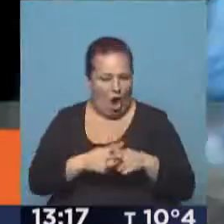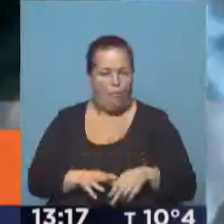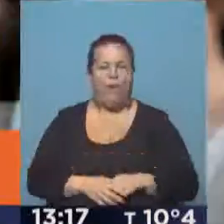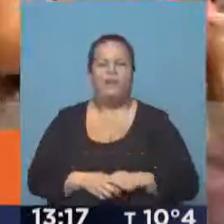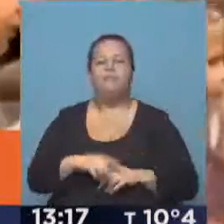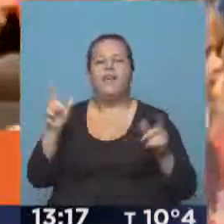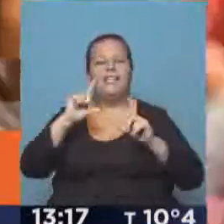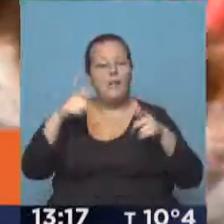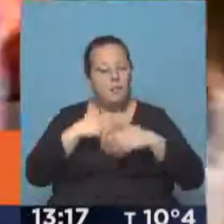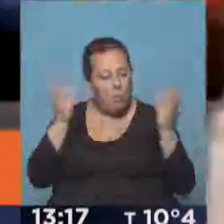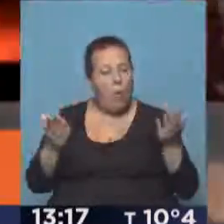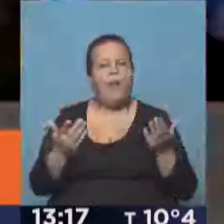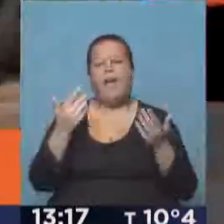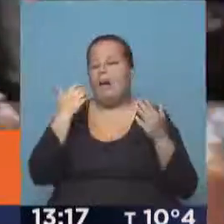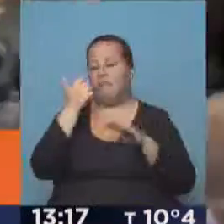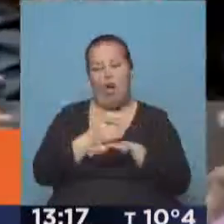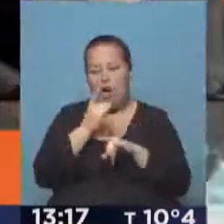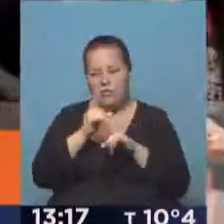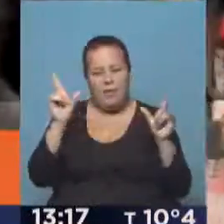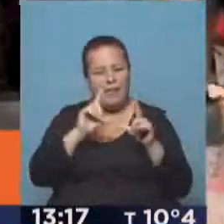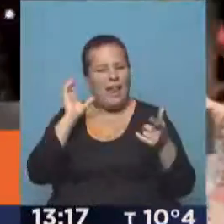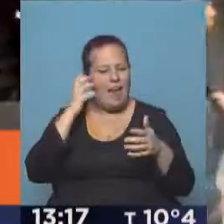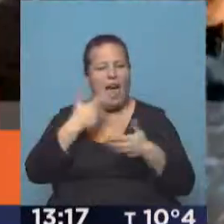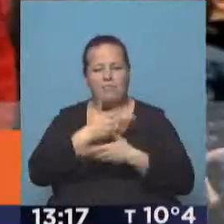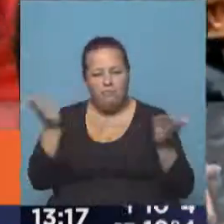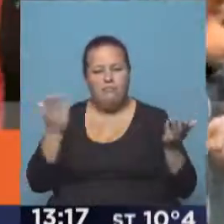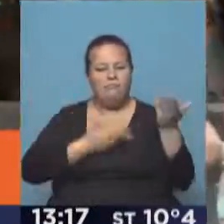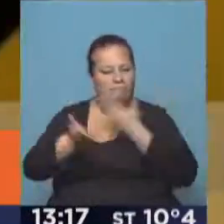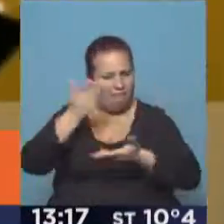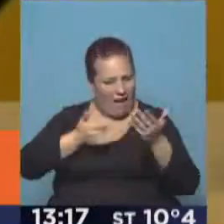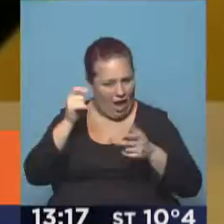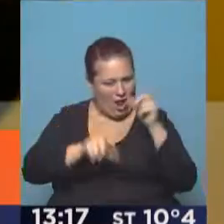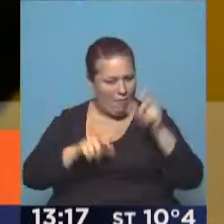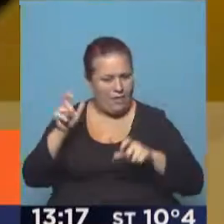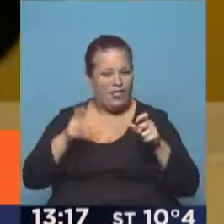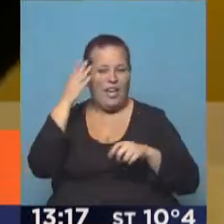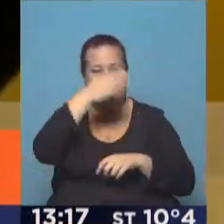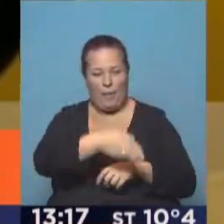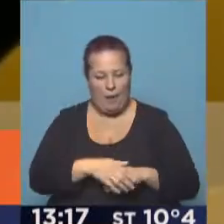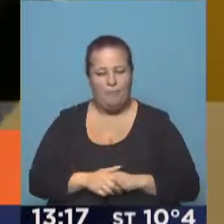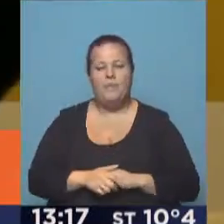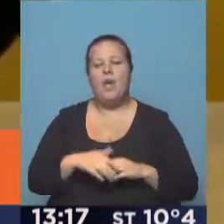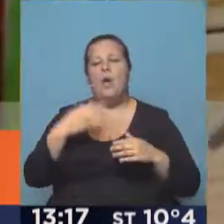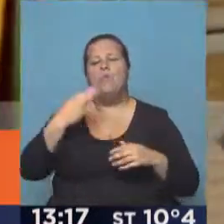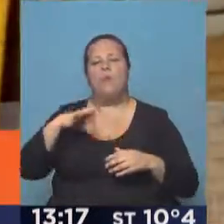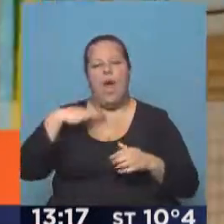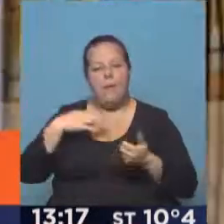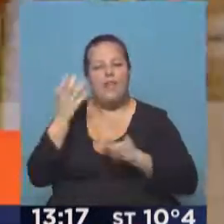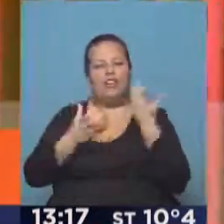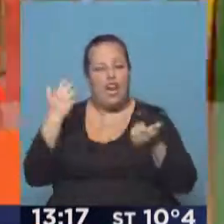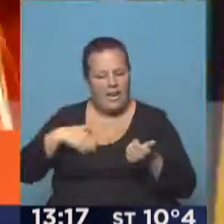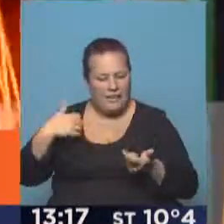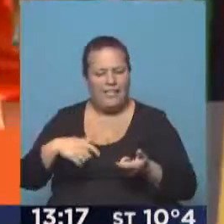Y la televisión pública va a estar presente como los medios públicos que tendrán interacción con la gente que visite la muestra. Pura Vida, Cocineros